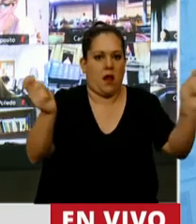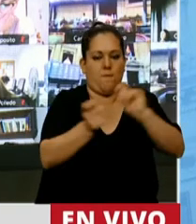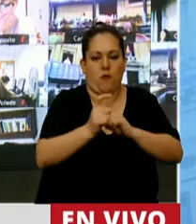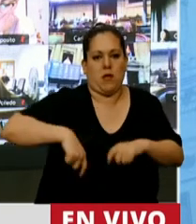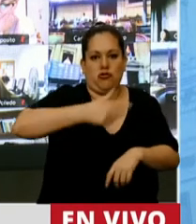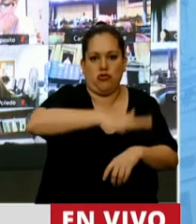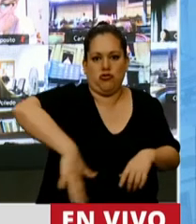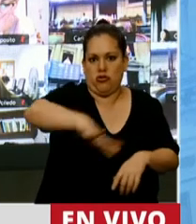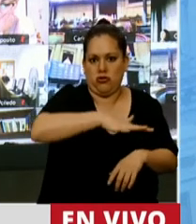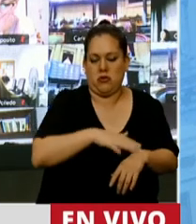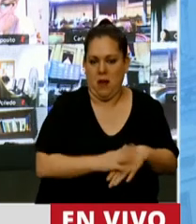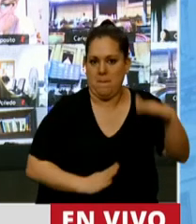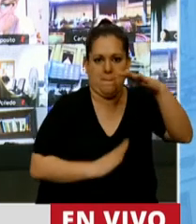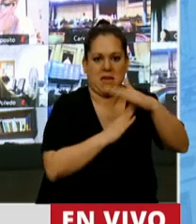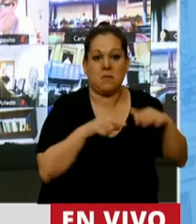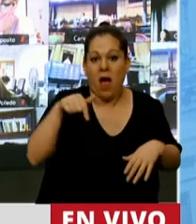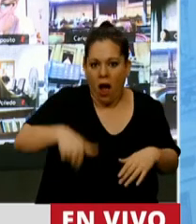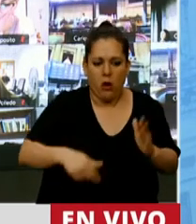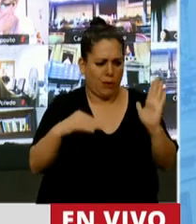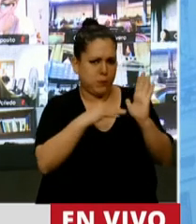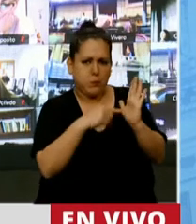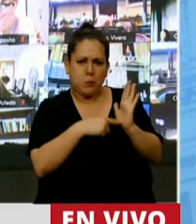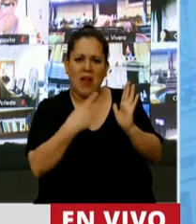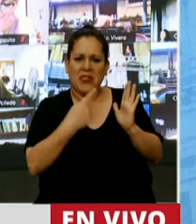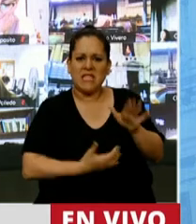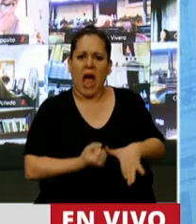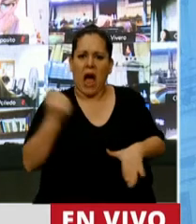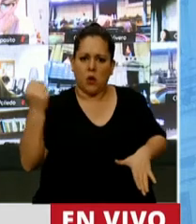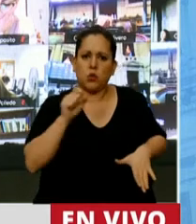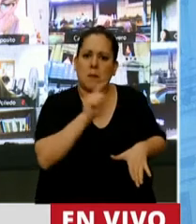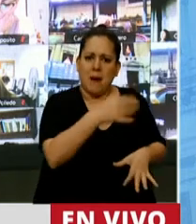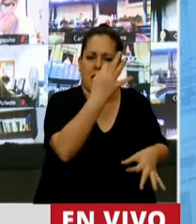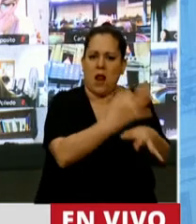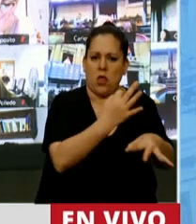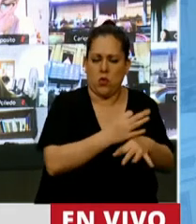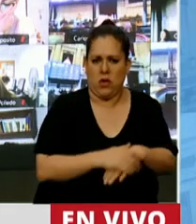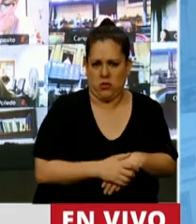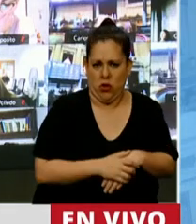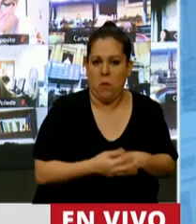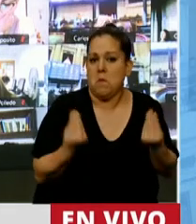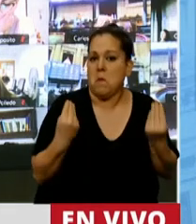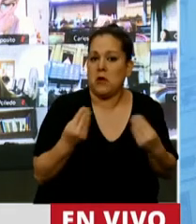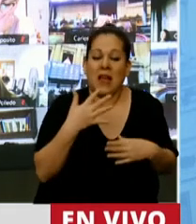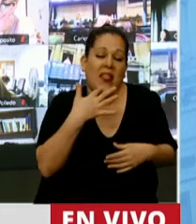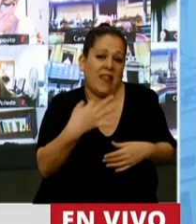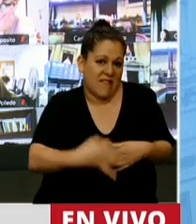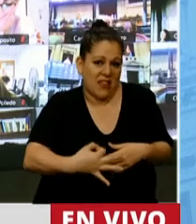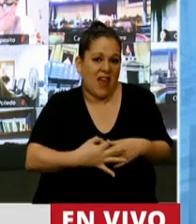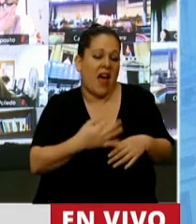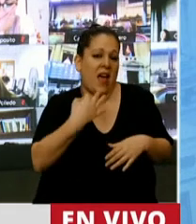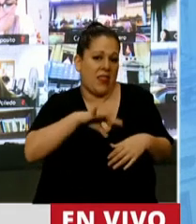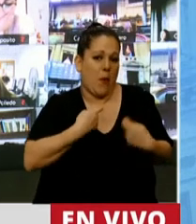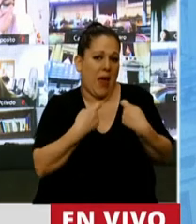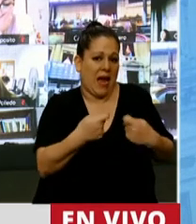aquí hay un ajuste a la educación, porque según la ley de financiamiento educativo, debería ser el gasto del 6%,